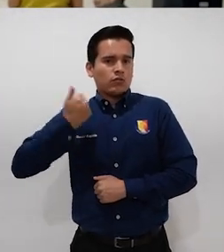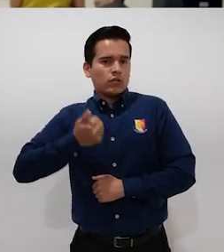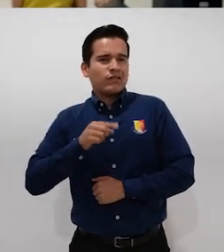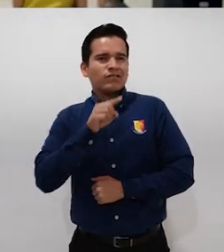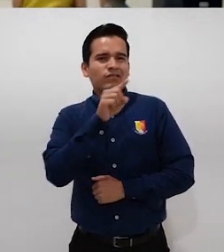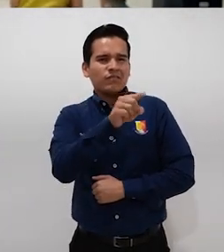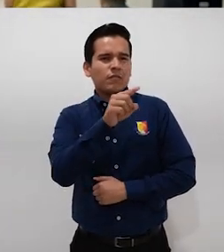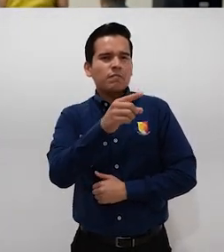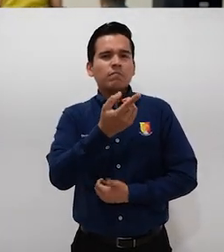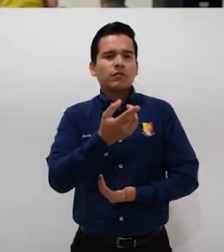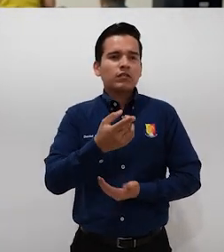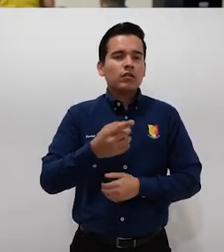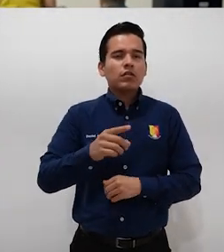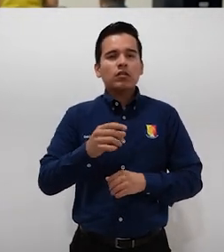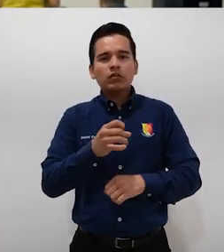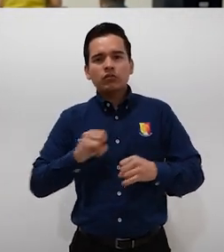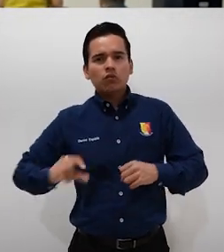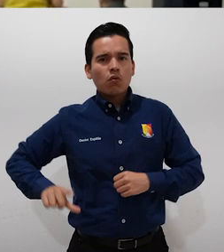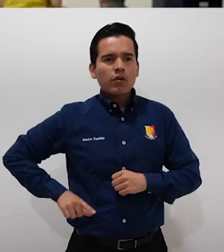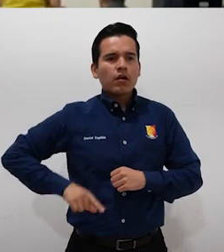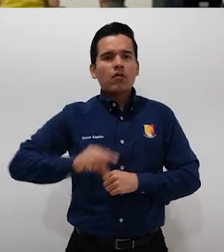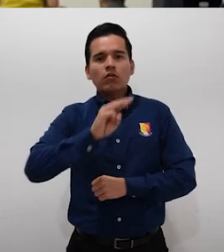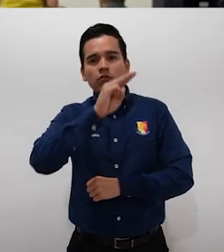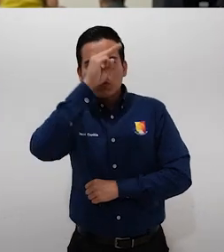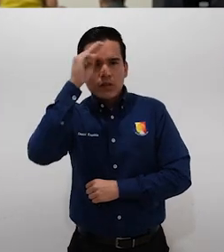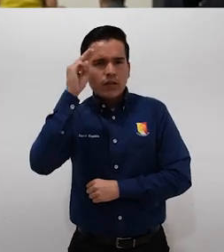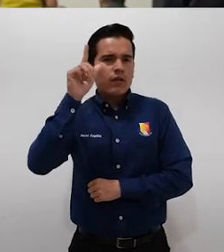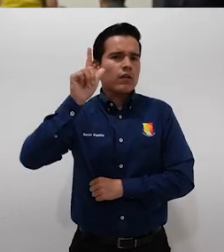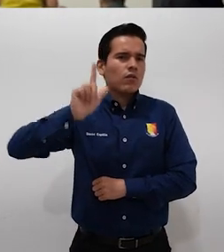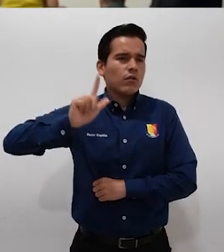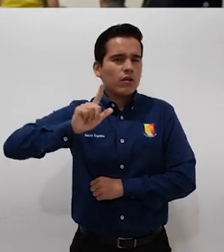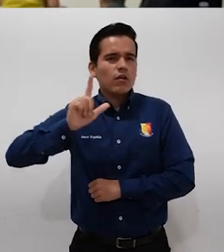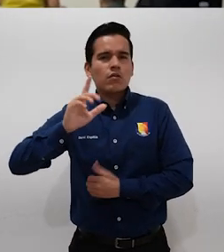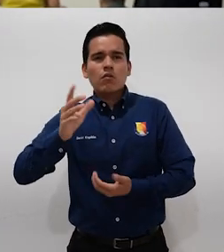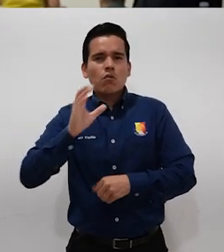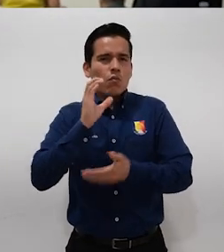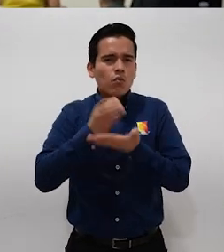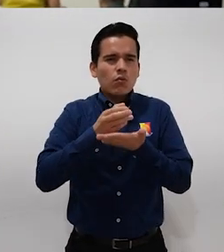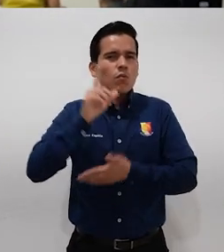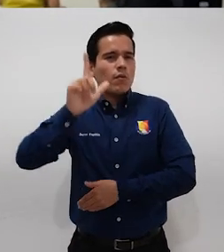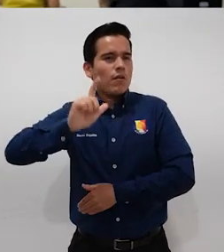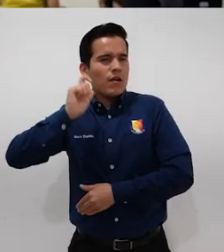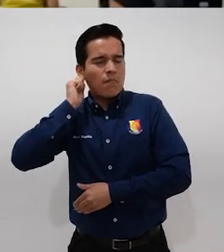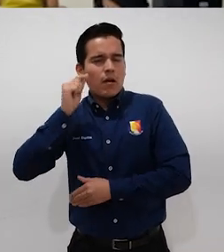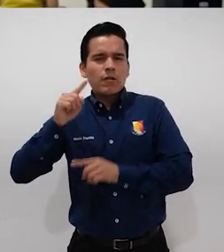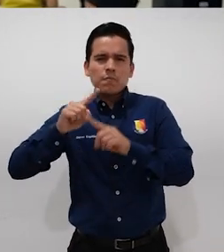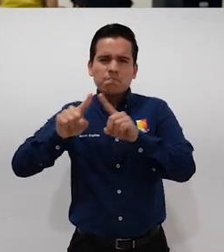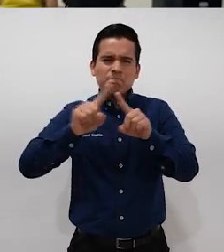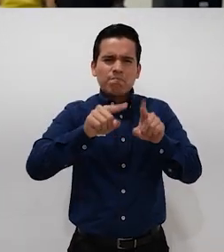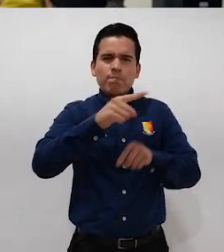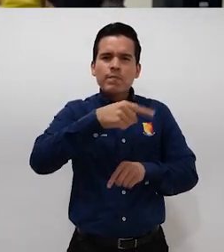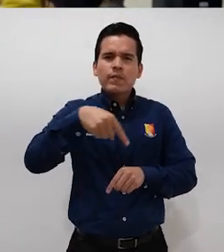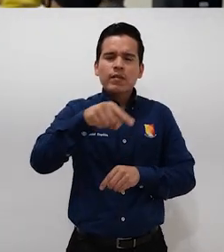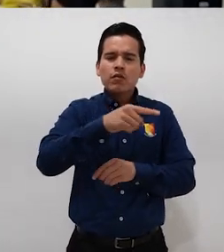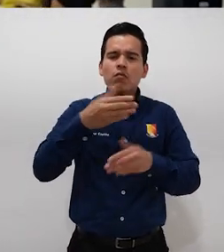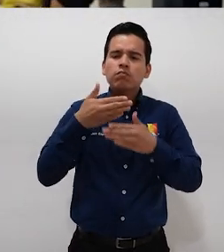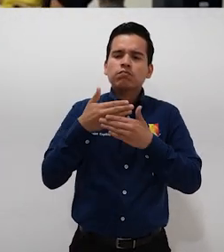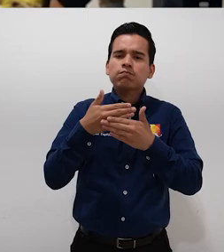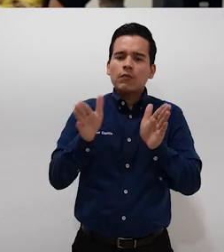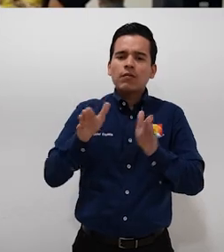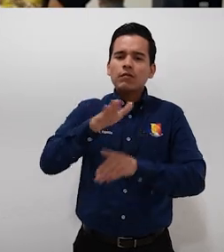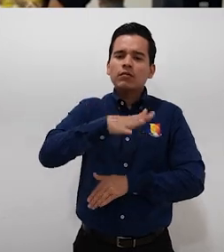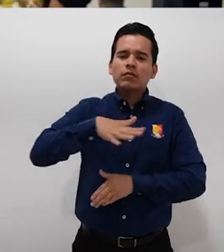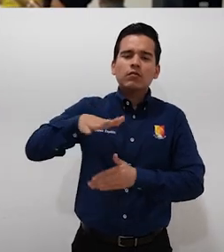las direcciones de cultura municipal de Mulegé, Loreto, Comondú, La Paz y los cabos que habilitaron espacios